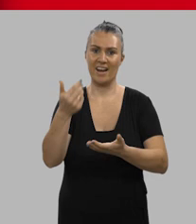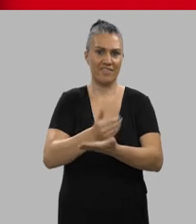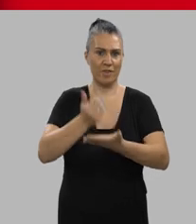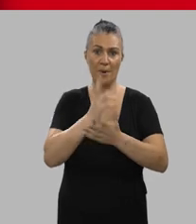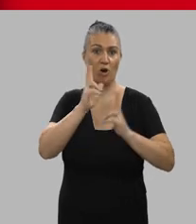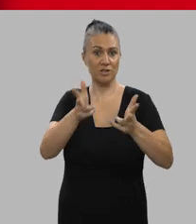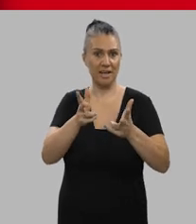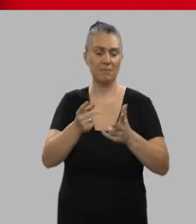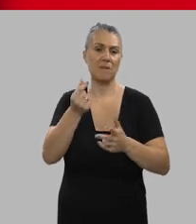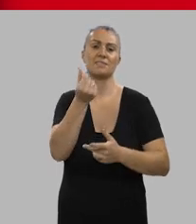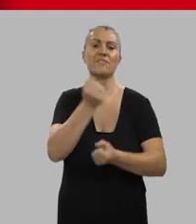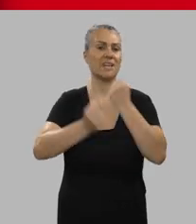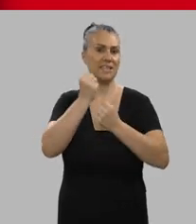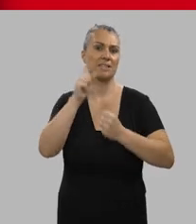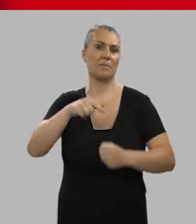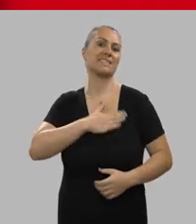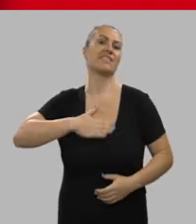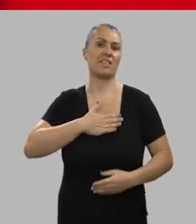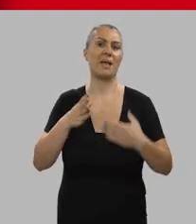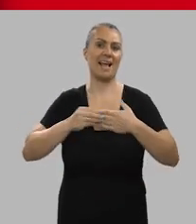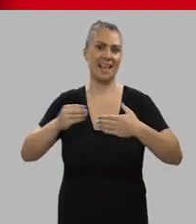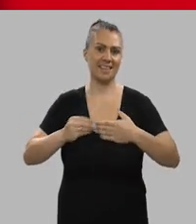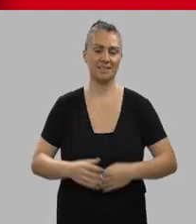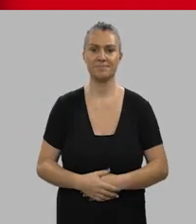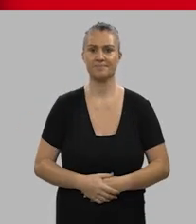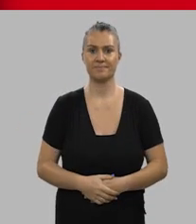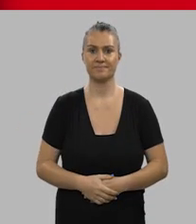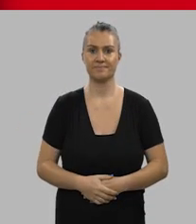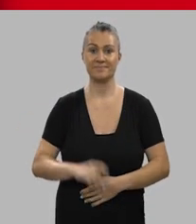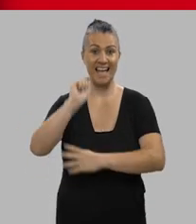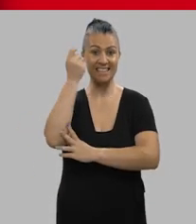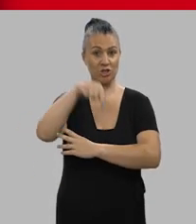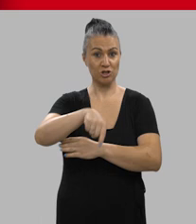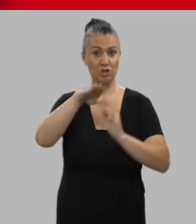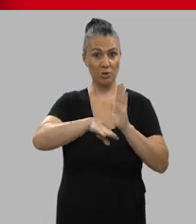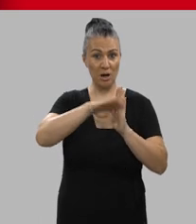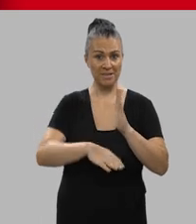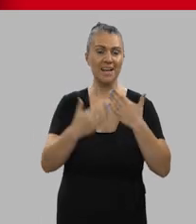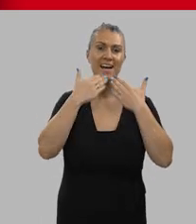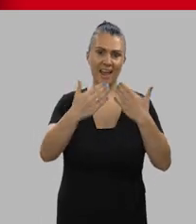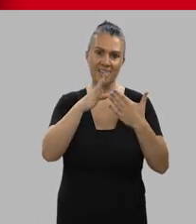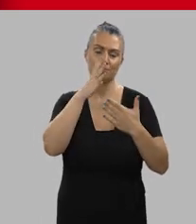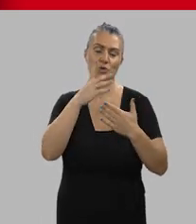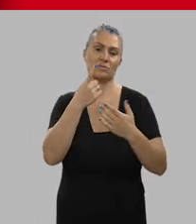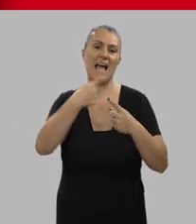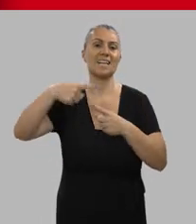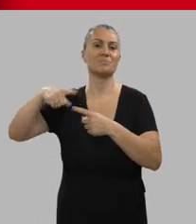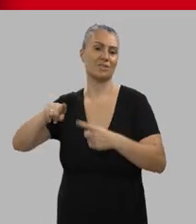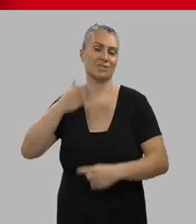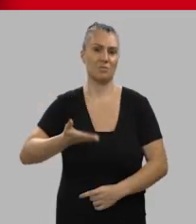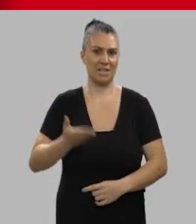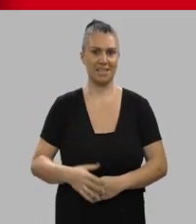con la mayor rentabilidad y la máxima satisfacción para el cliente. El éxito de estos programas se basa en los siguientes aspectos